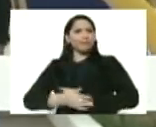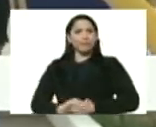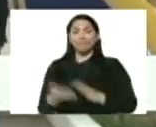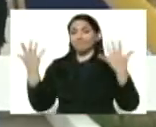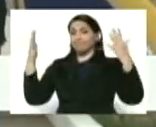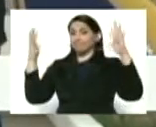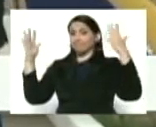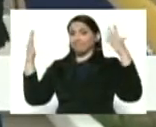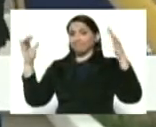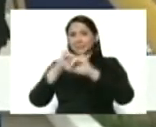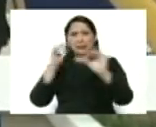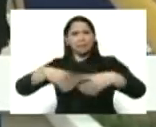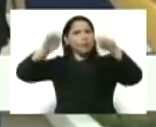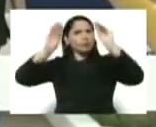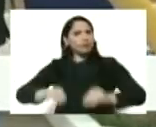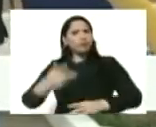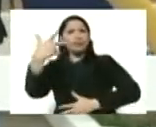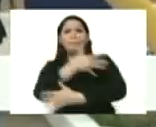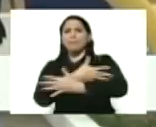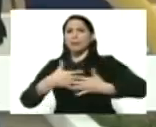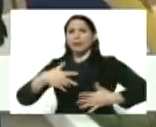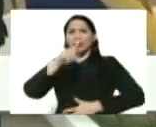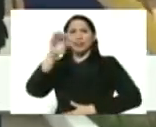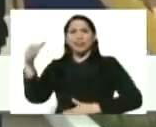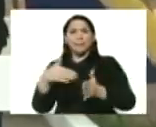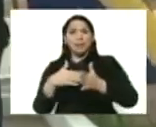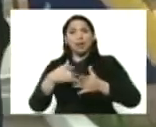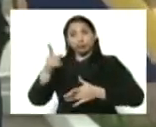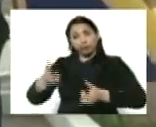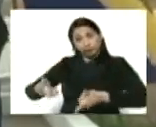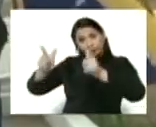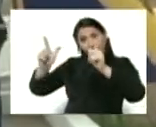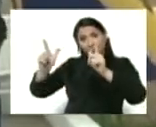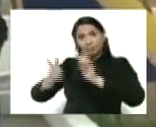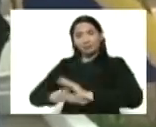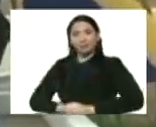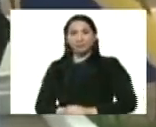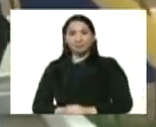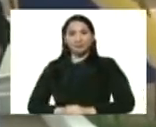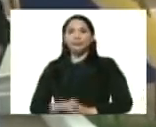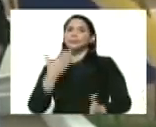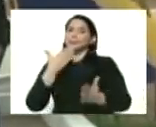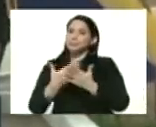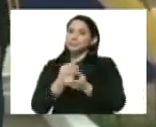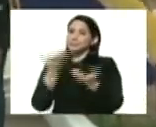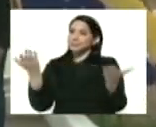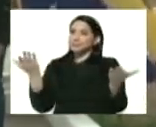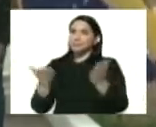Vamos a develar este hito, presidente, con su autorización, autorícelo. Gracias.